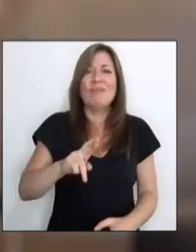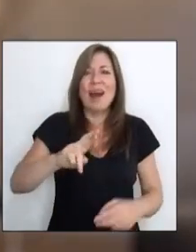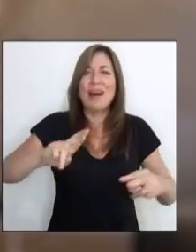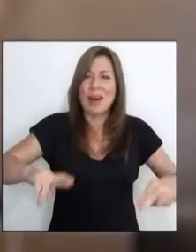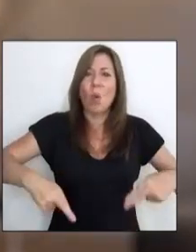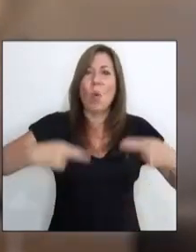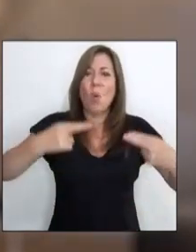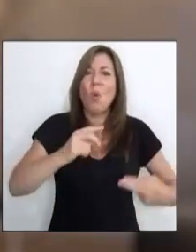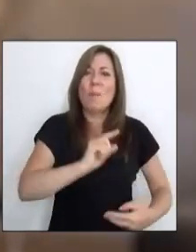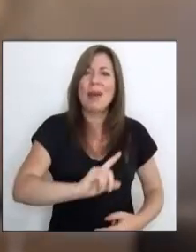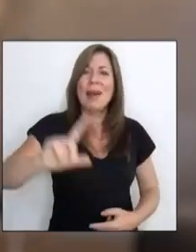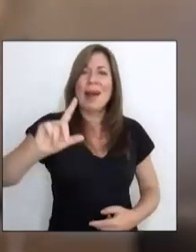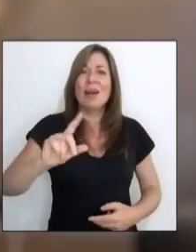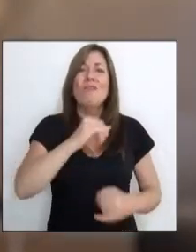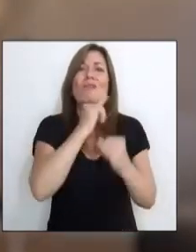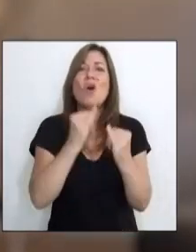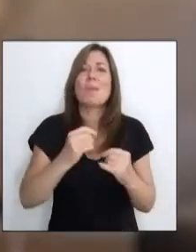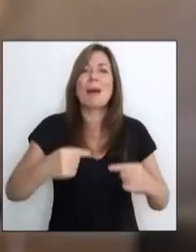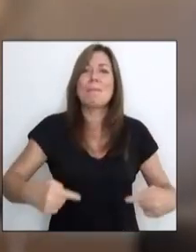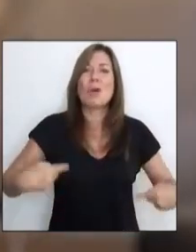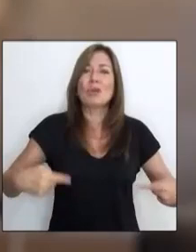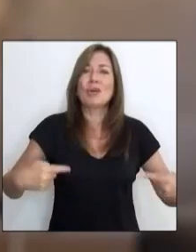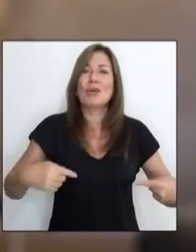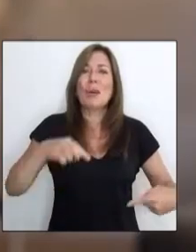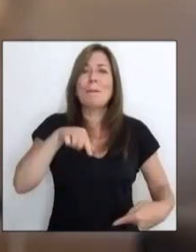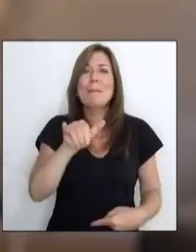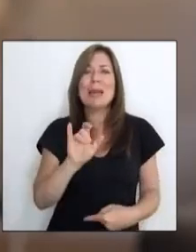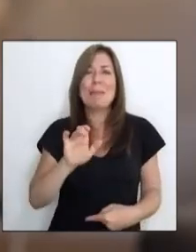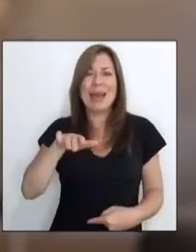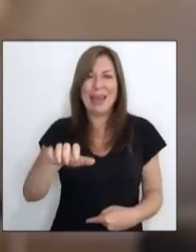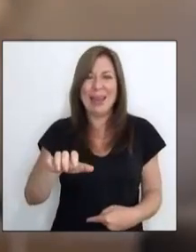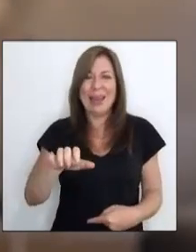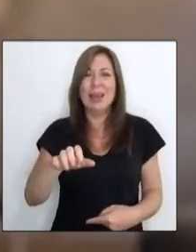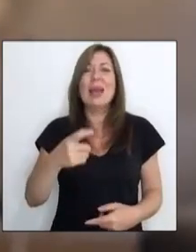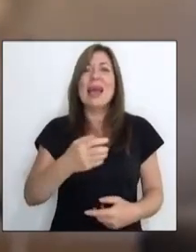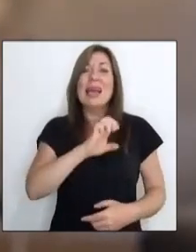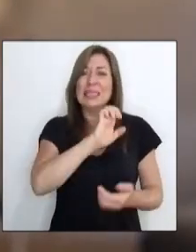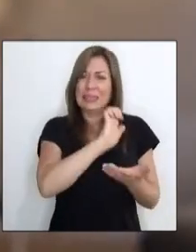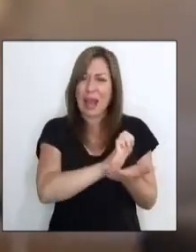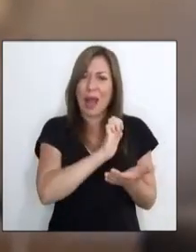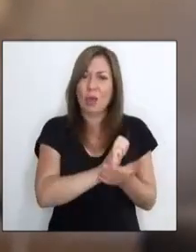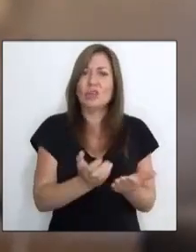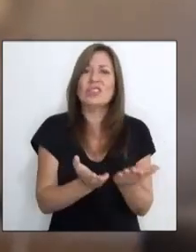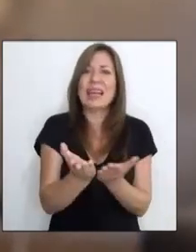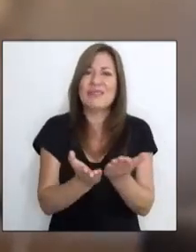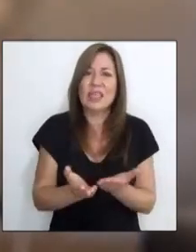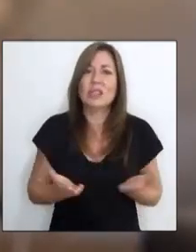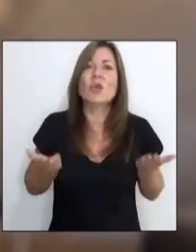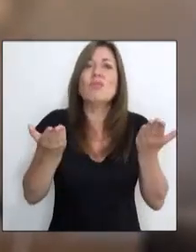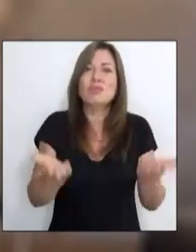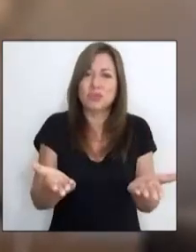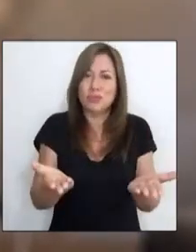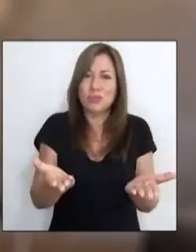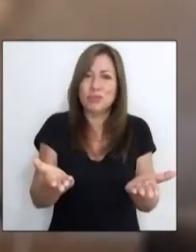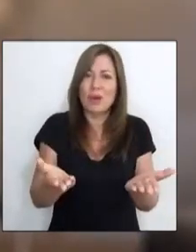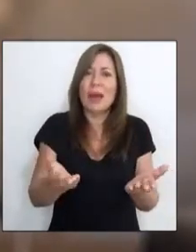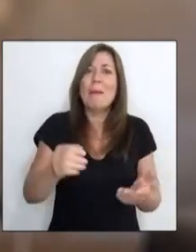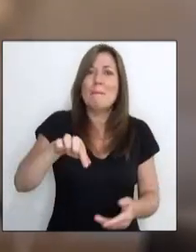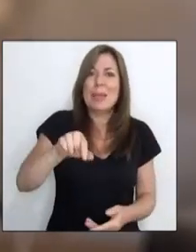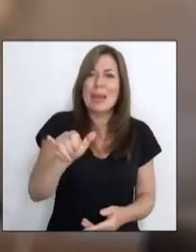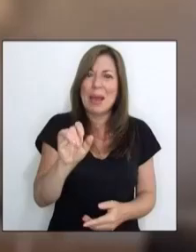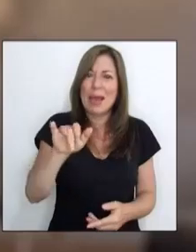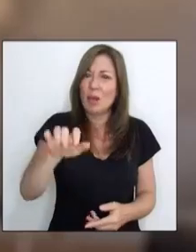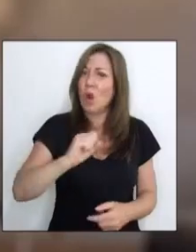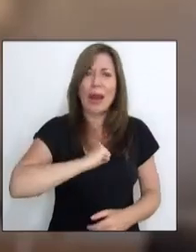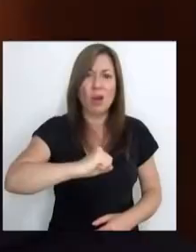progresar gracias al motor esencial de nuestras pymes. El Estado se pondrá al servicio de las pymes, no